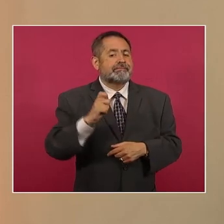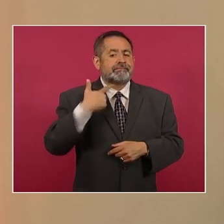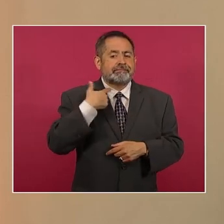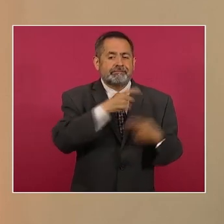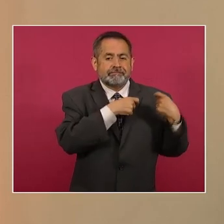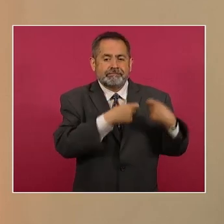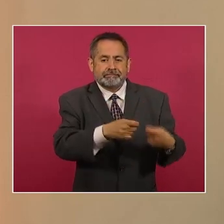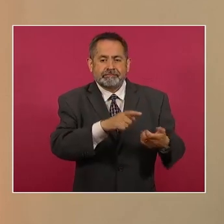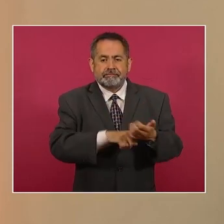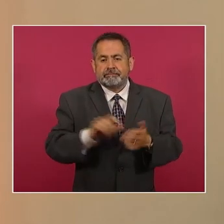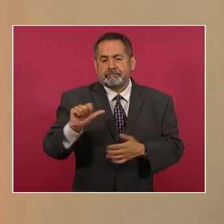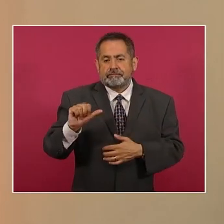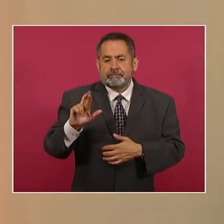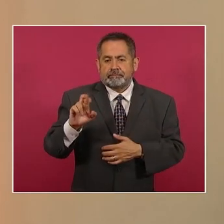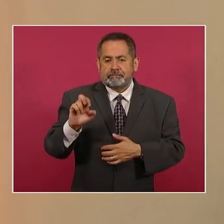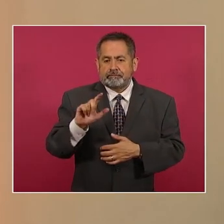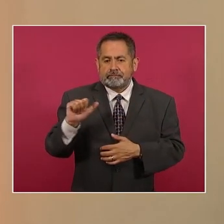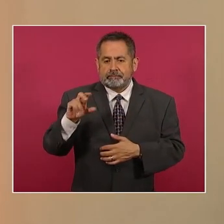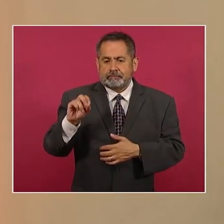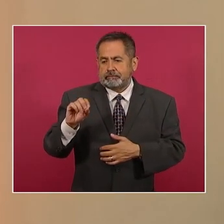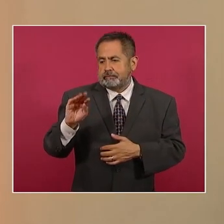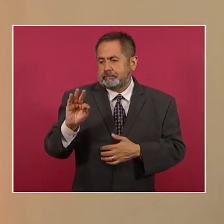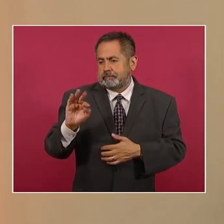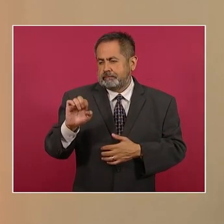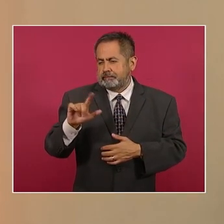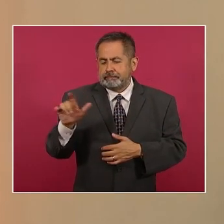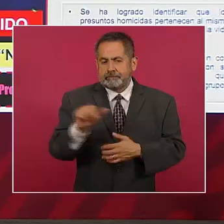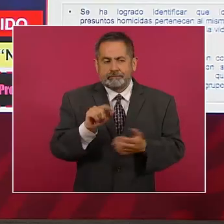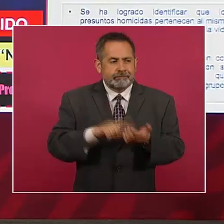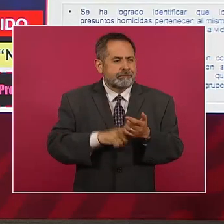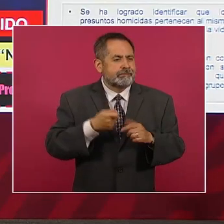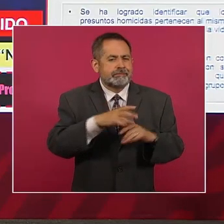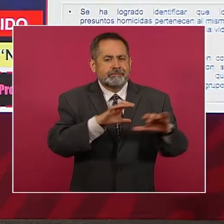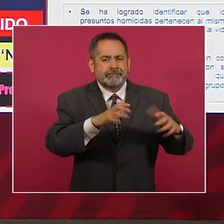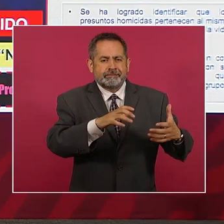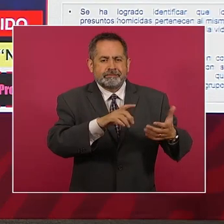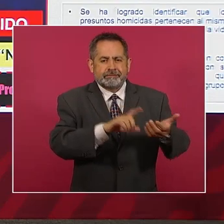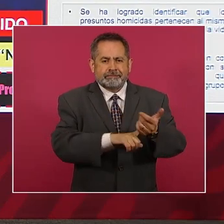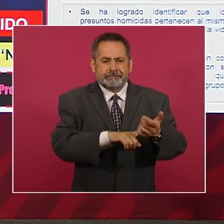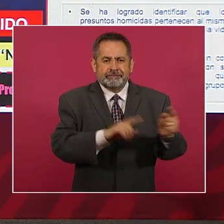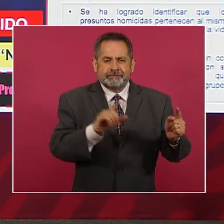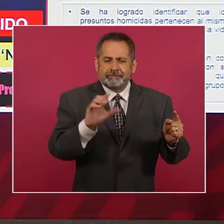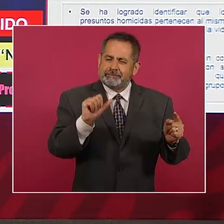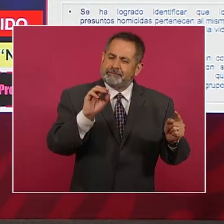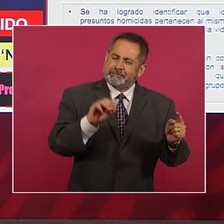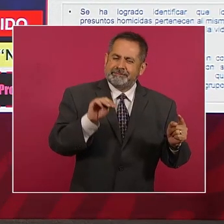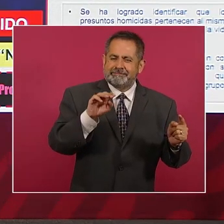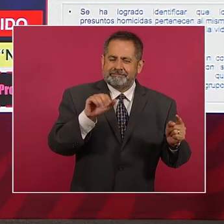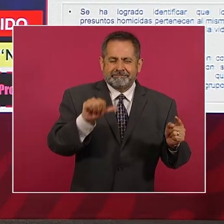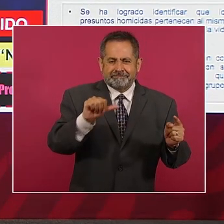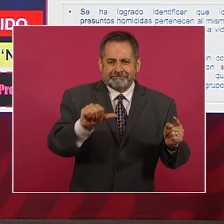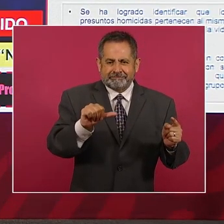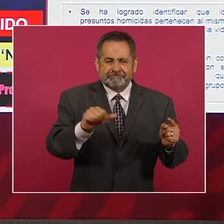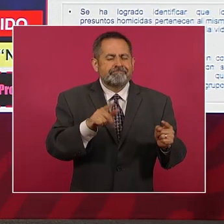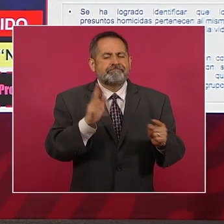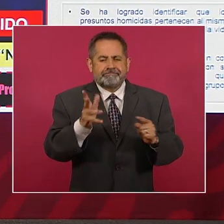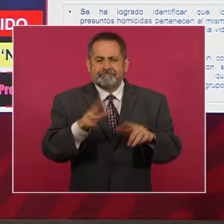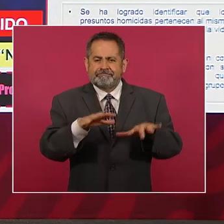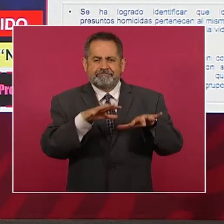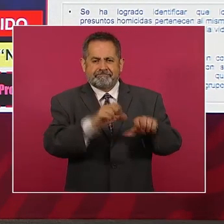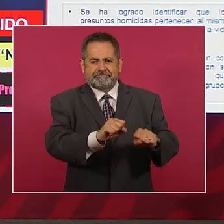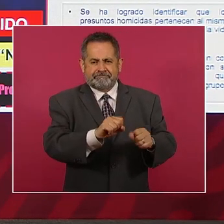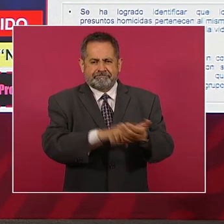liderado por un sujeto apodado Cabo 16, que también fue detenido. En ambos hechos,